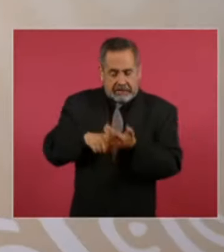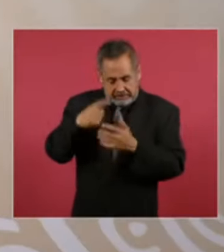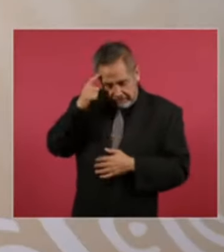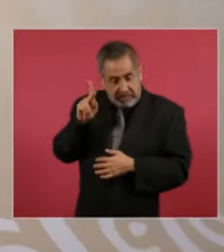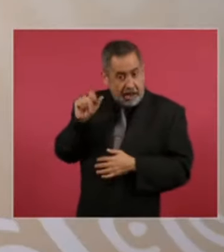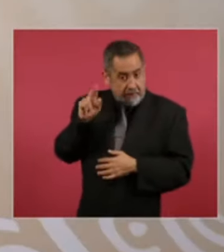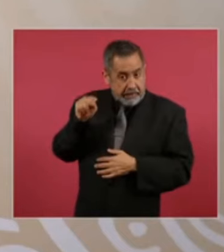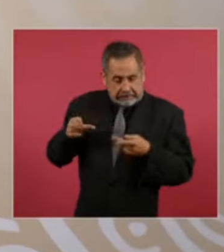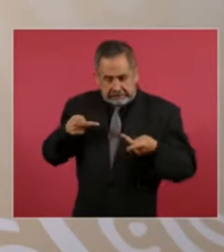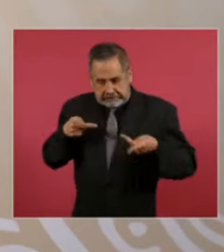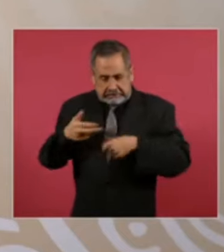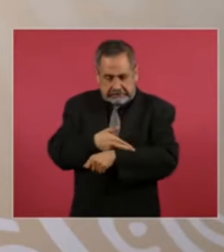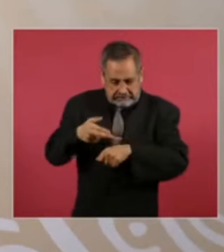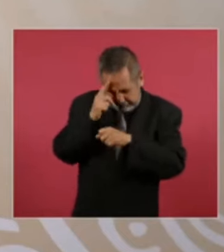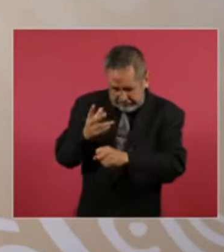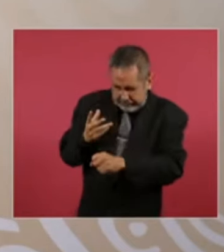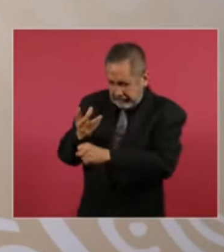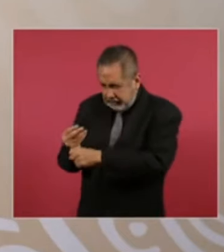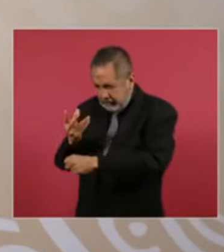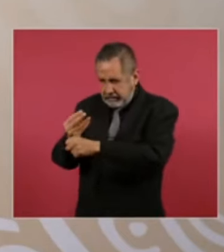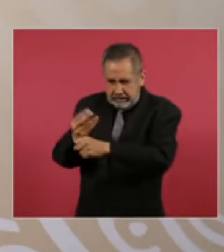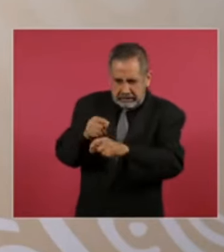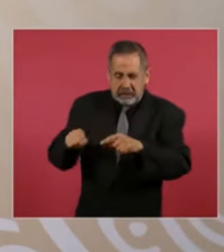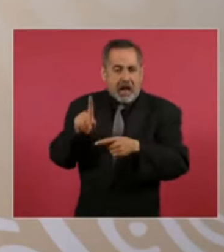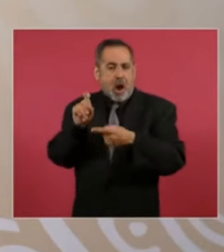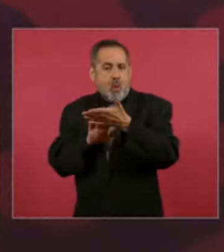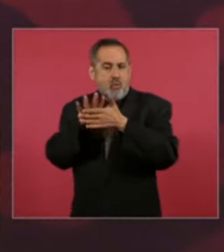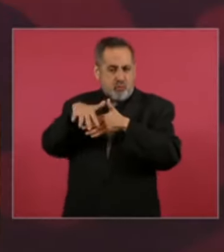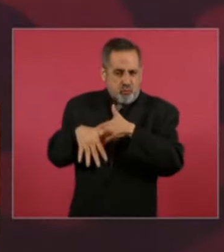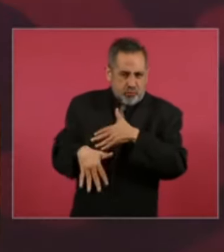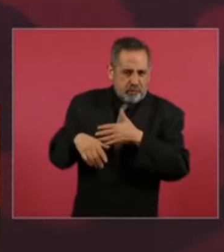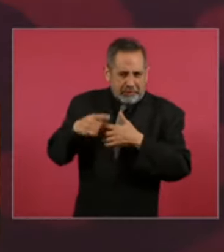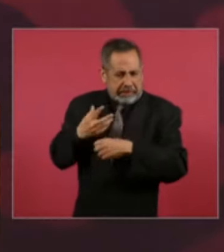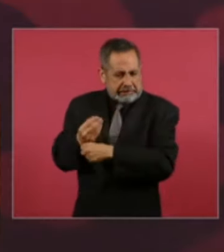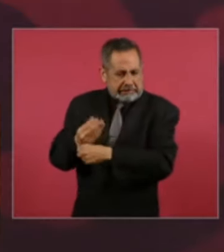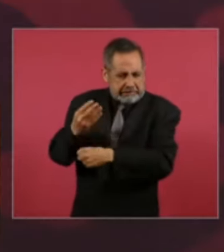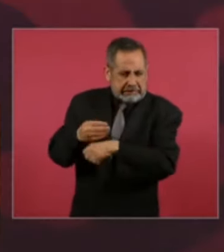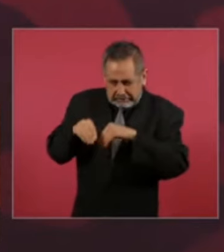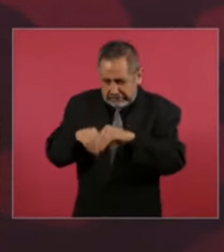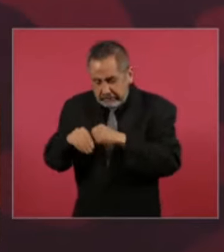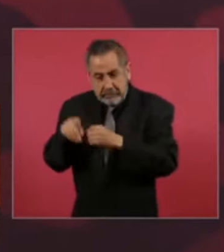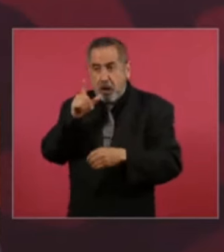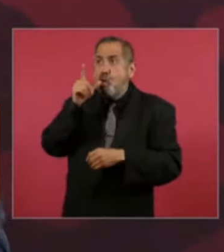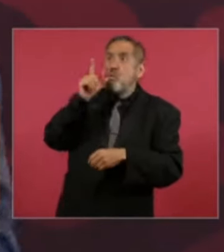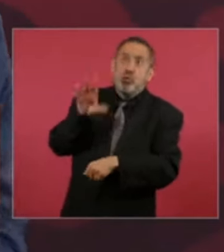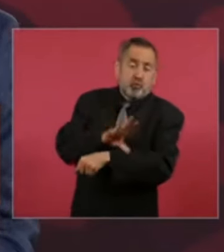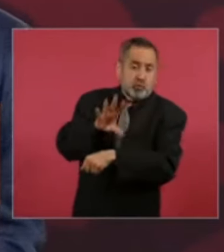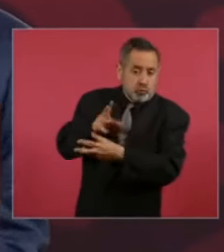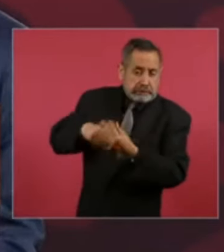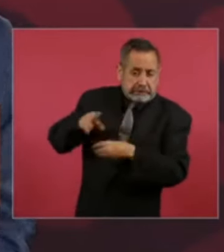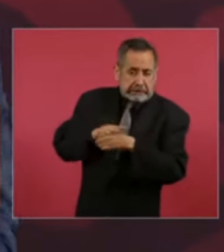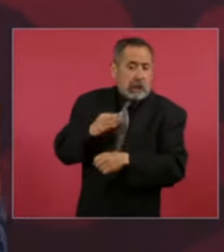de rehabilitación de las hidroeléctricas y se están construyendo